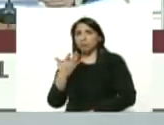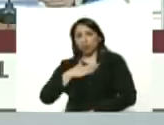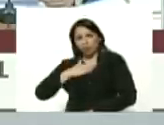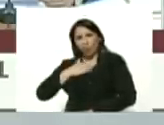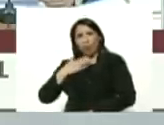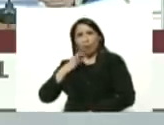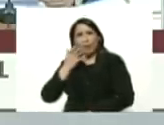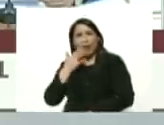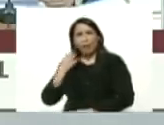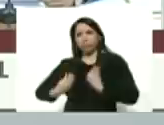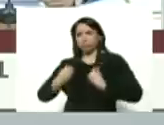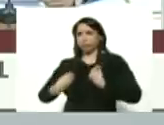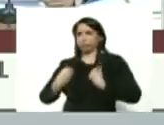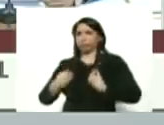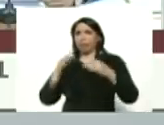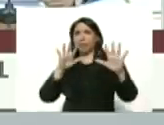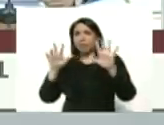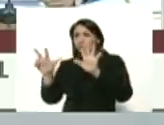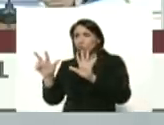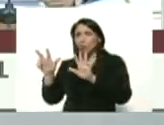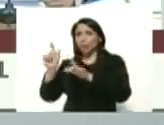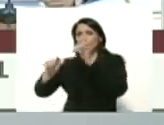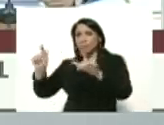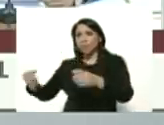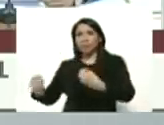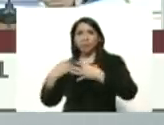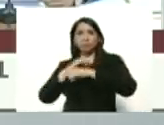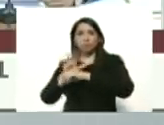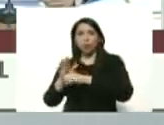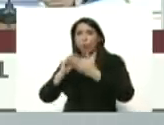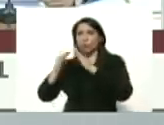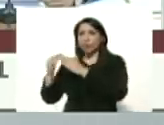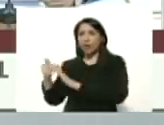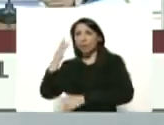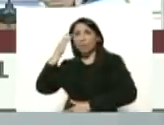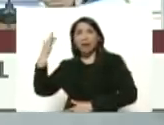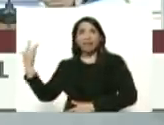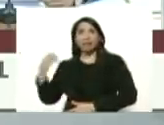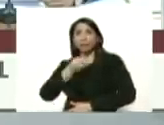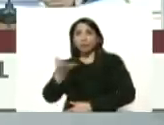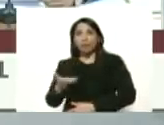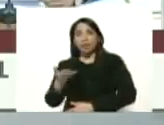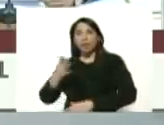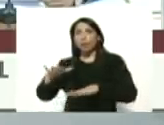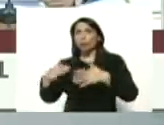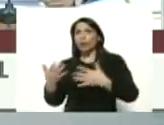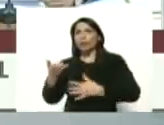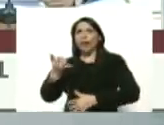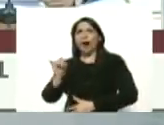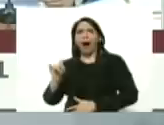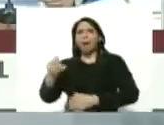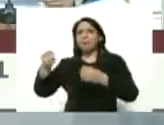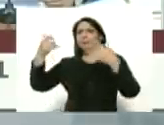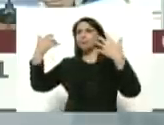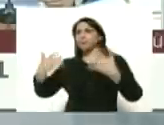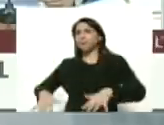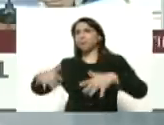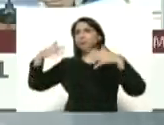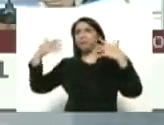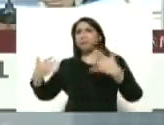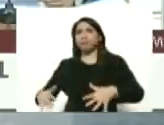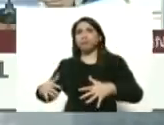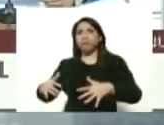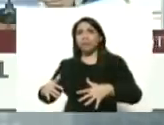cuando tiene 18 casos comunitarios imagínense ustedes cuando tienen cientos de cientos y miles de casos